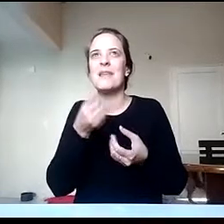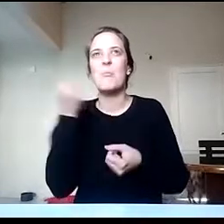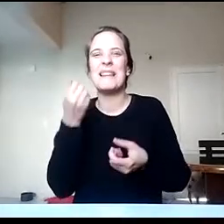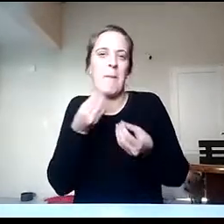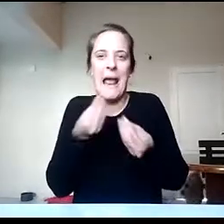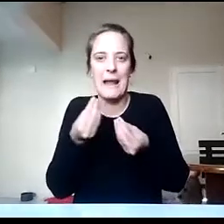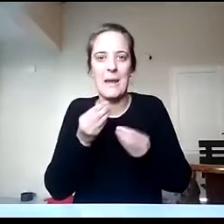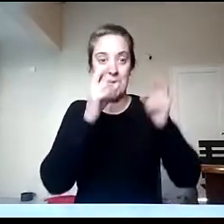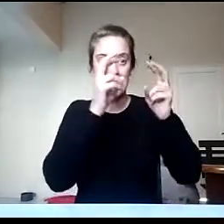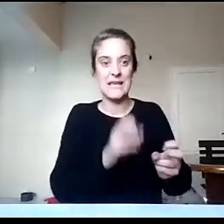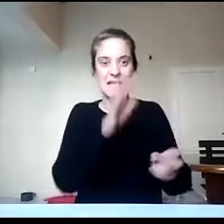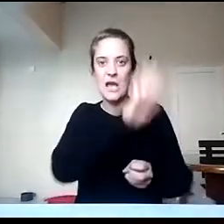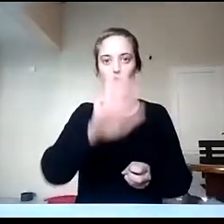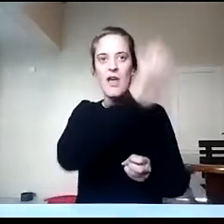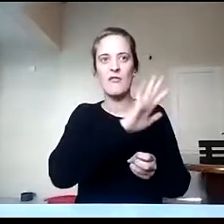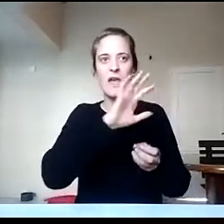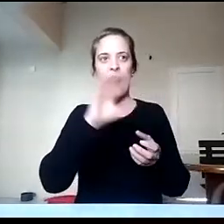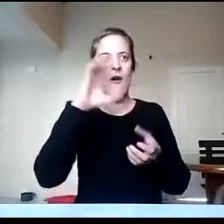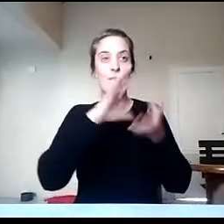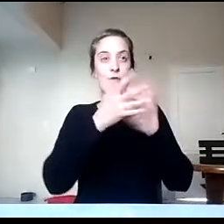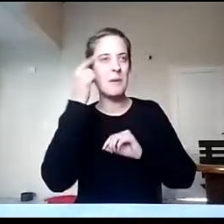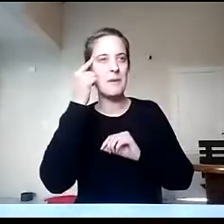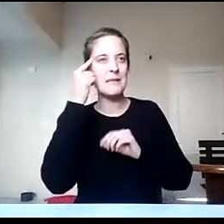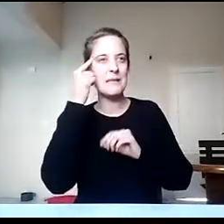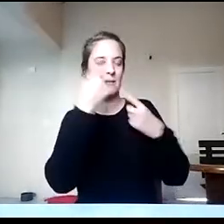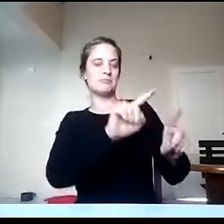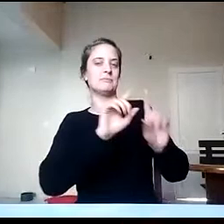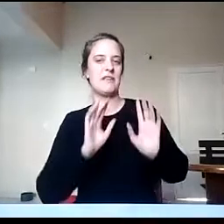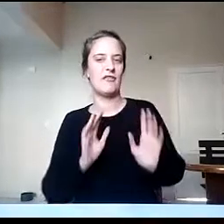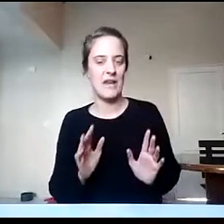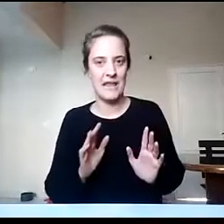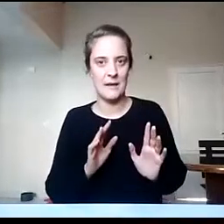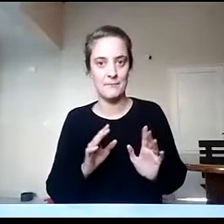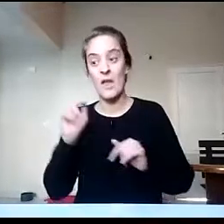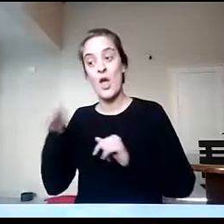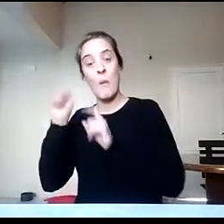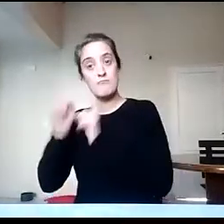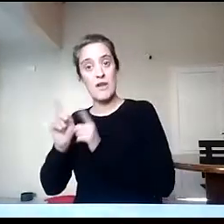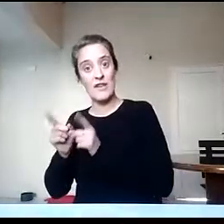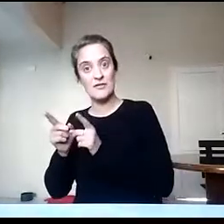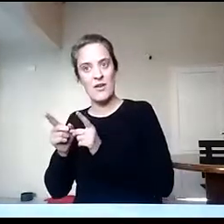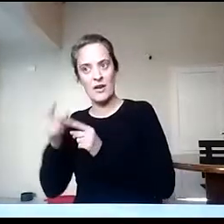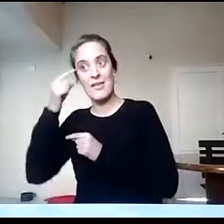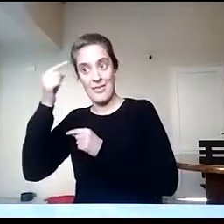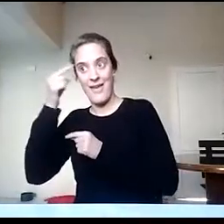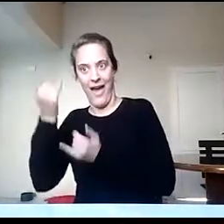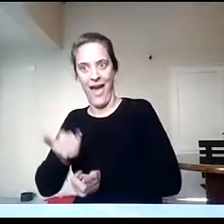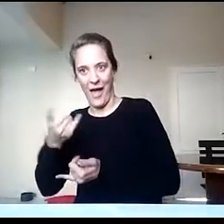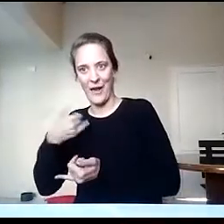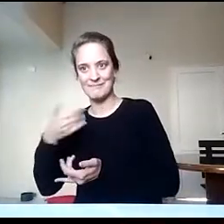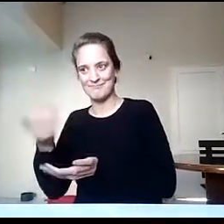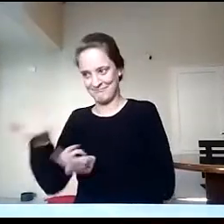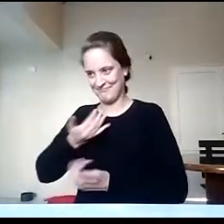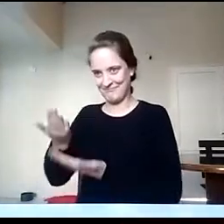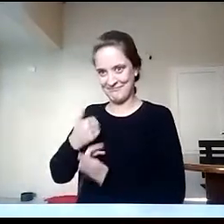pensar a la geografía desde... El profesor tenía ahí algunas ideas para compartir con nosotros con los cartelitos. A ver, profe. No